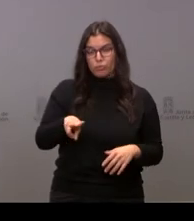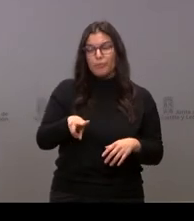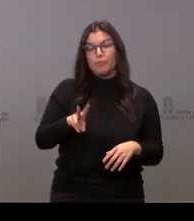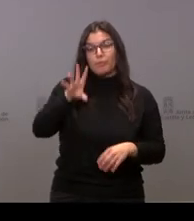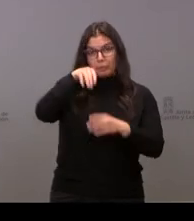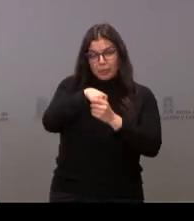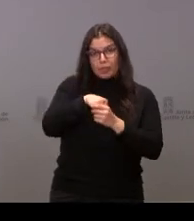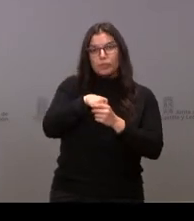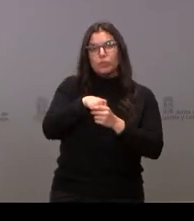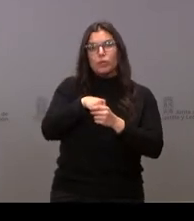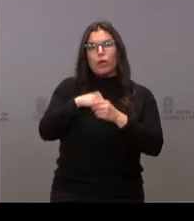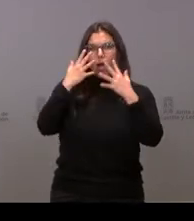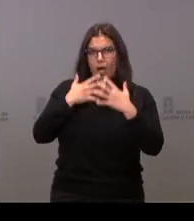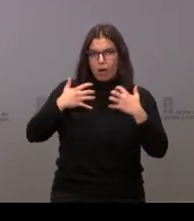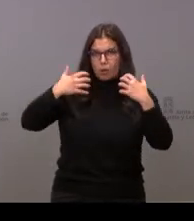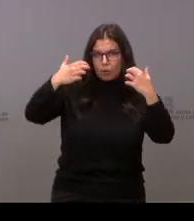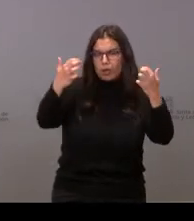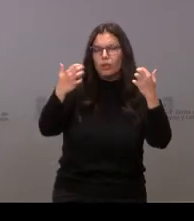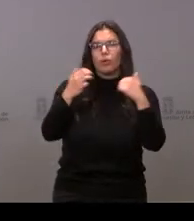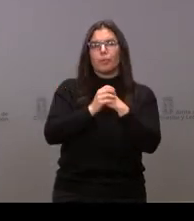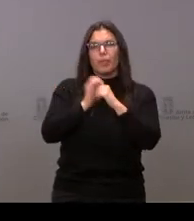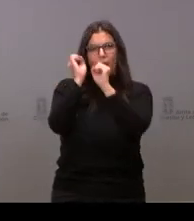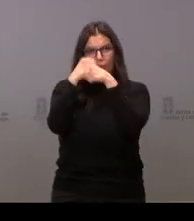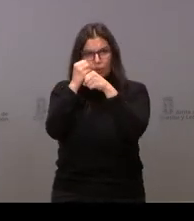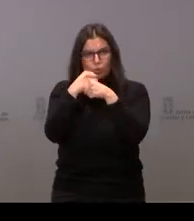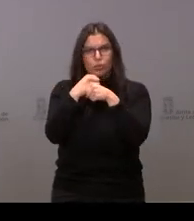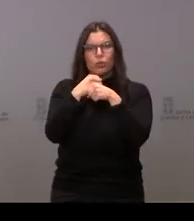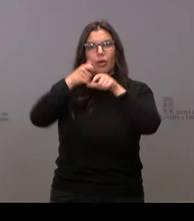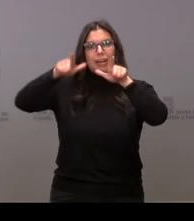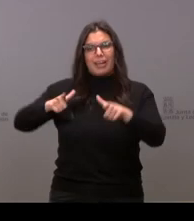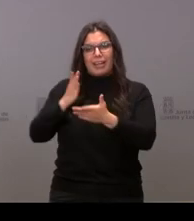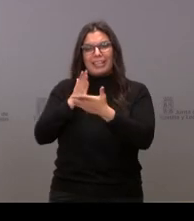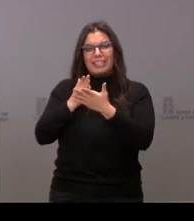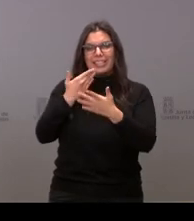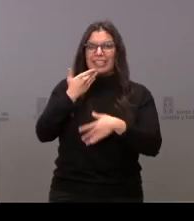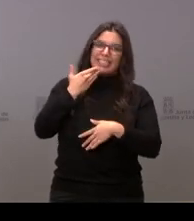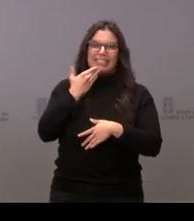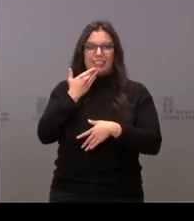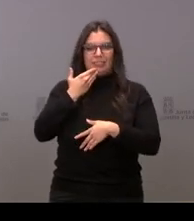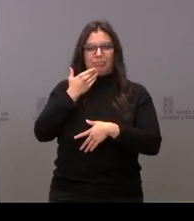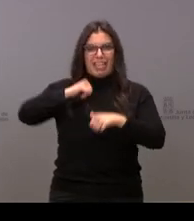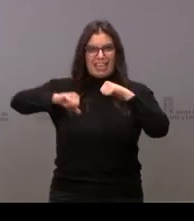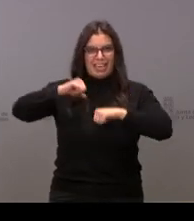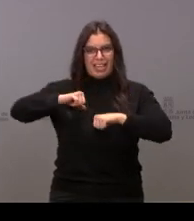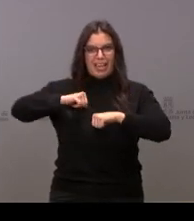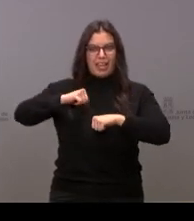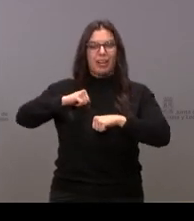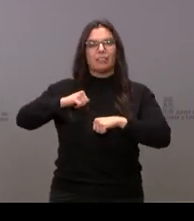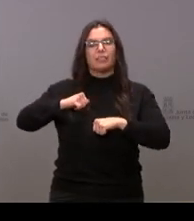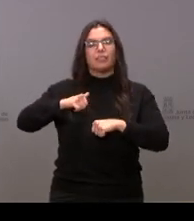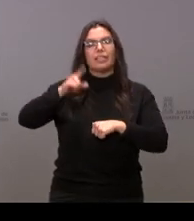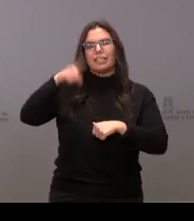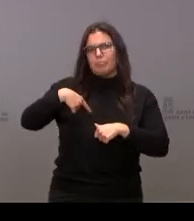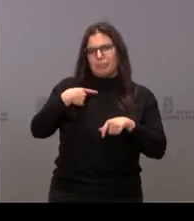contará con horario, aulario, laboratorios, aulas de simulación clínica y todas las dotaciones